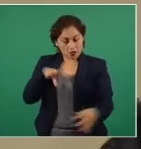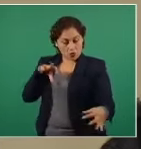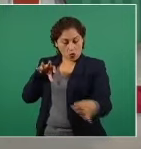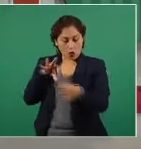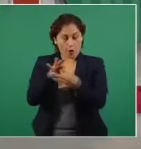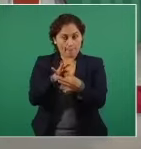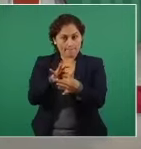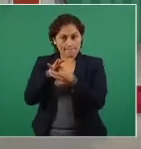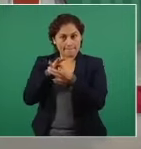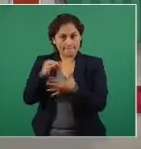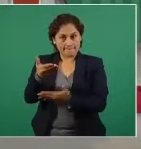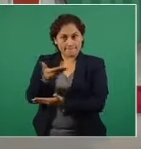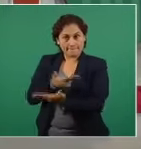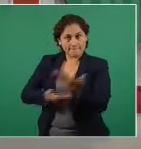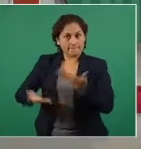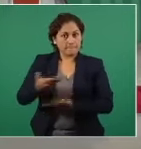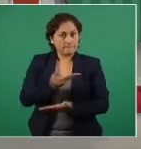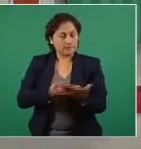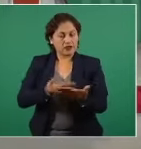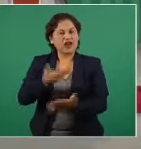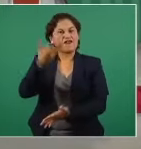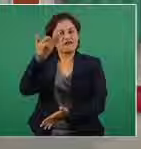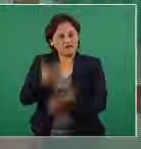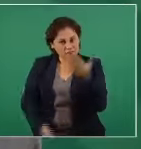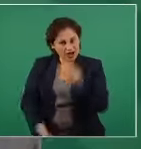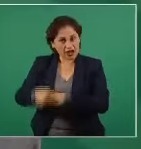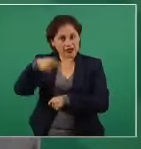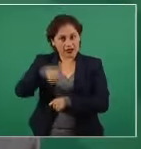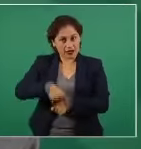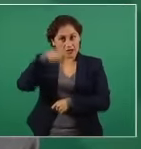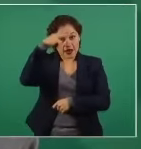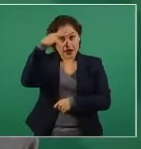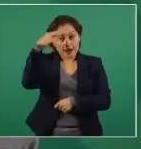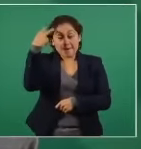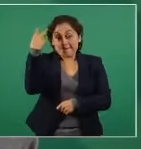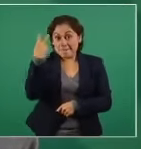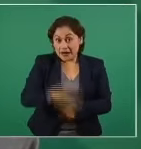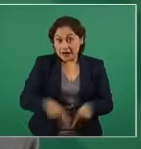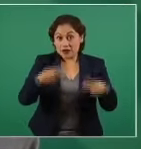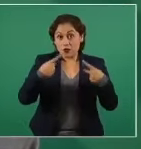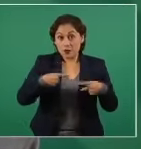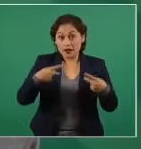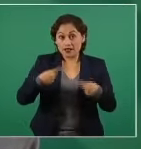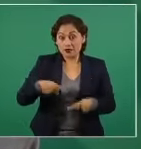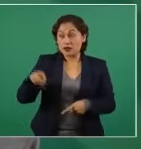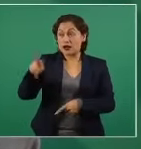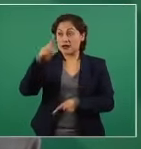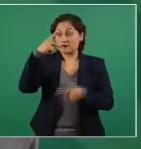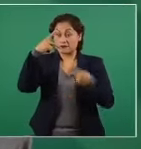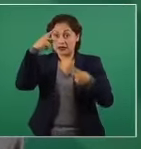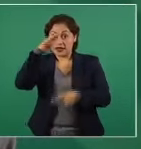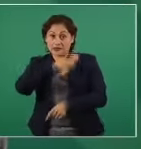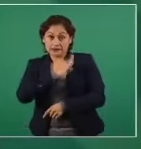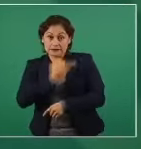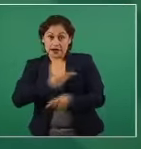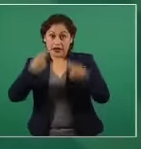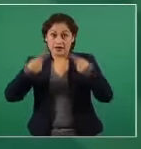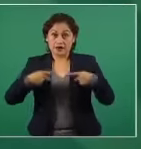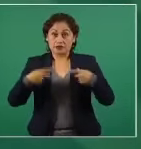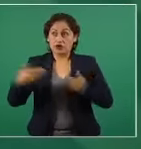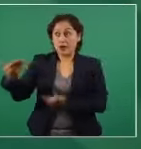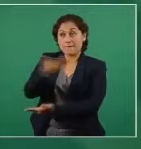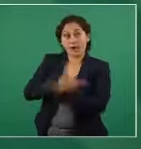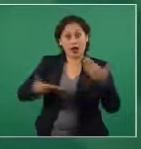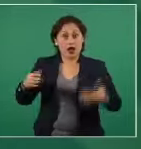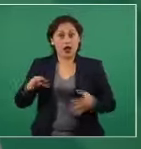esa certidumbre que les hace falta a los mexicanos que vienen a España y a los españoles que vienen a México? Gracias, presidente. Pues lo que se tiene que hacer